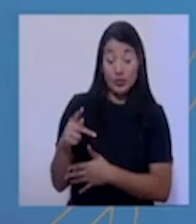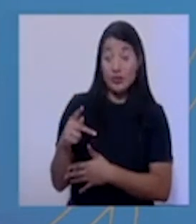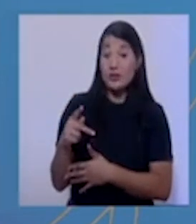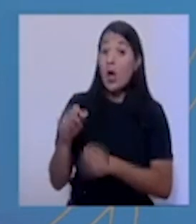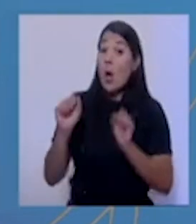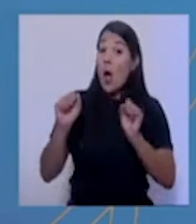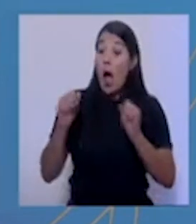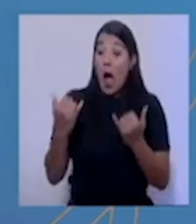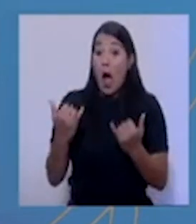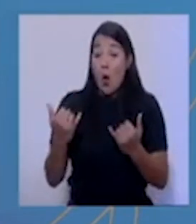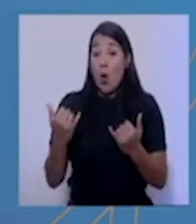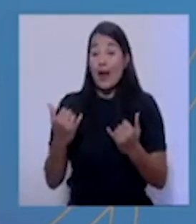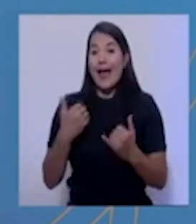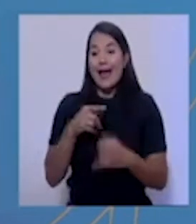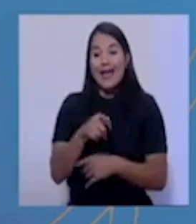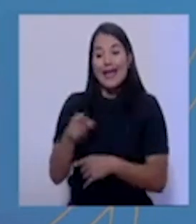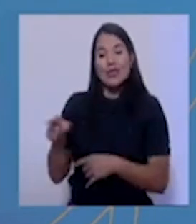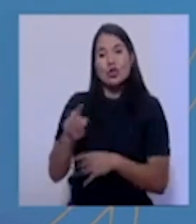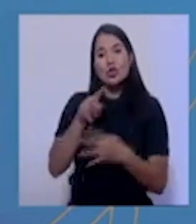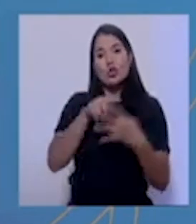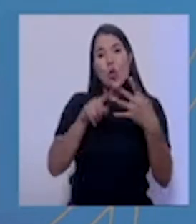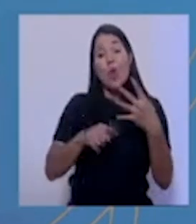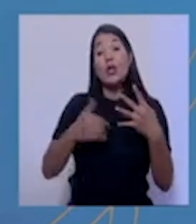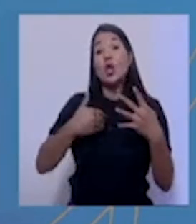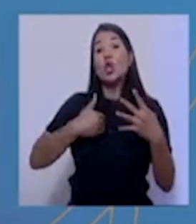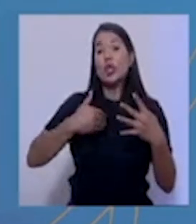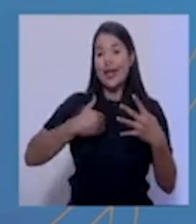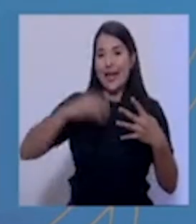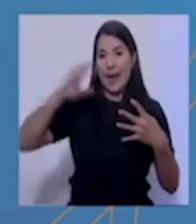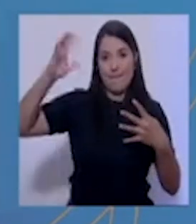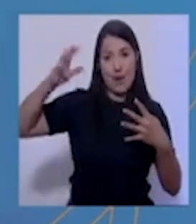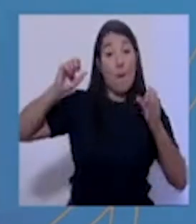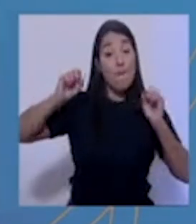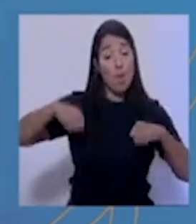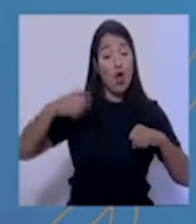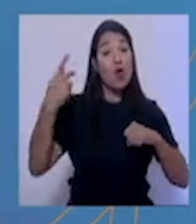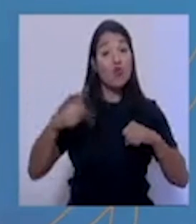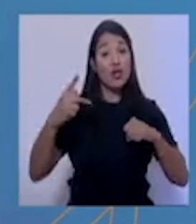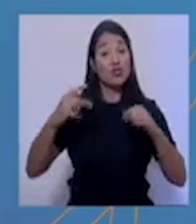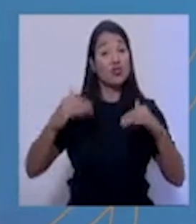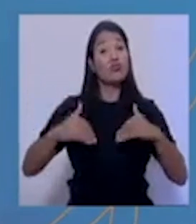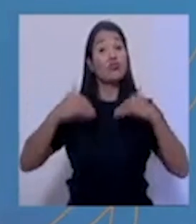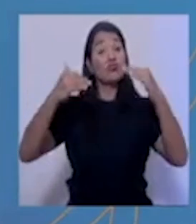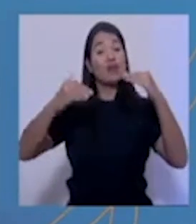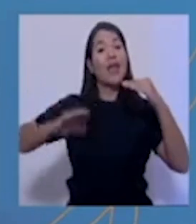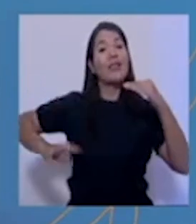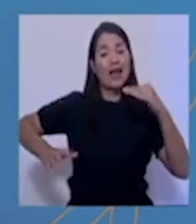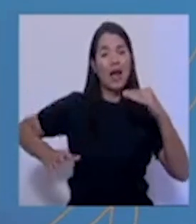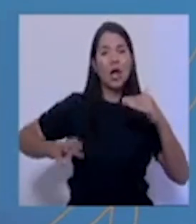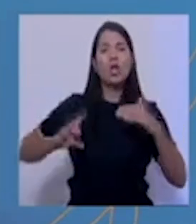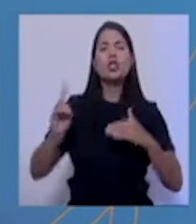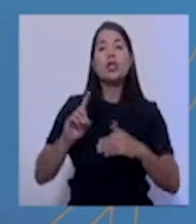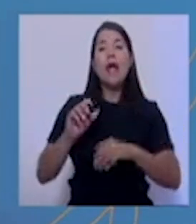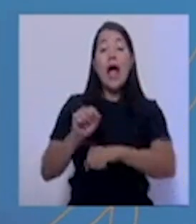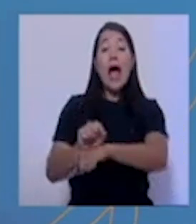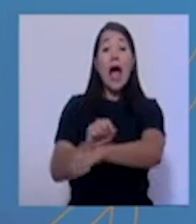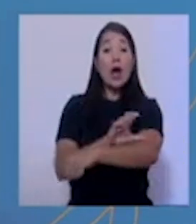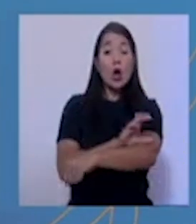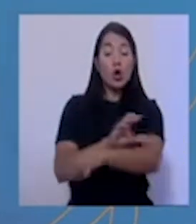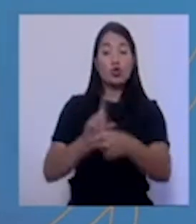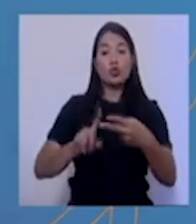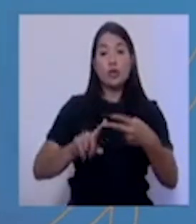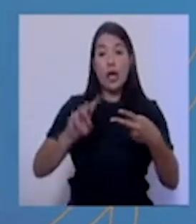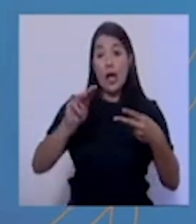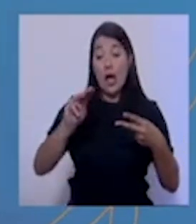subir a alerta naranja. Estos son los cantones de Acosta y Mora en la provincia de San José, el